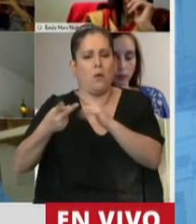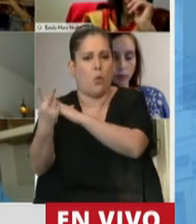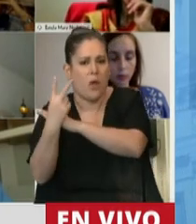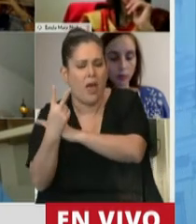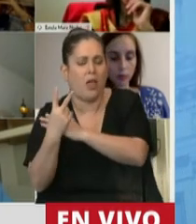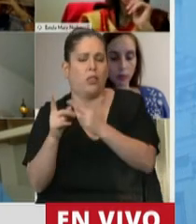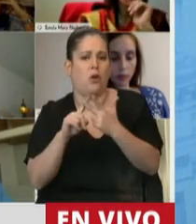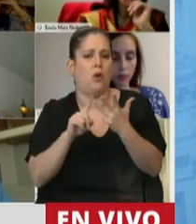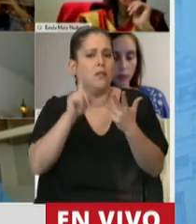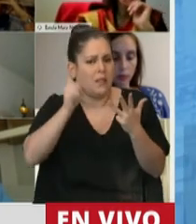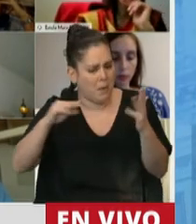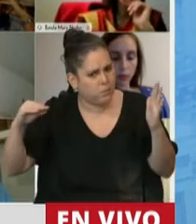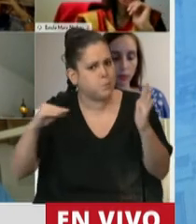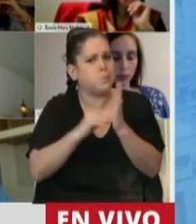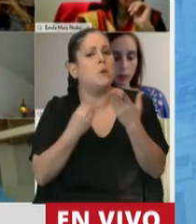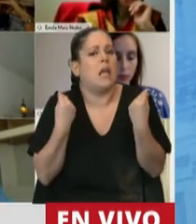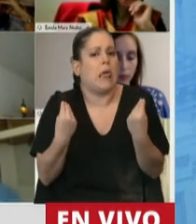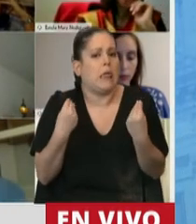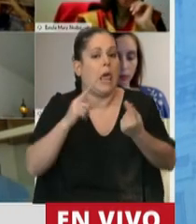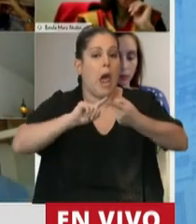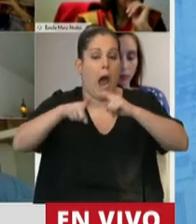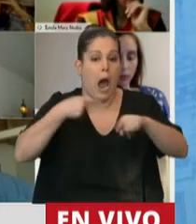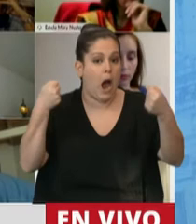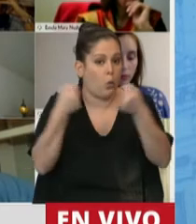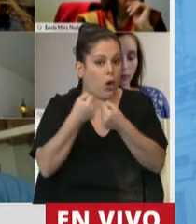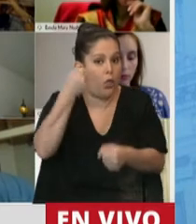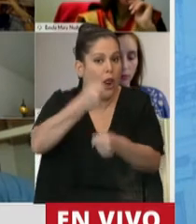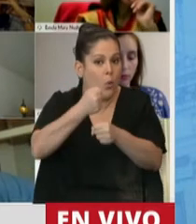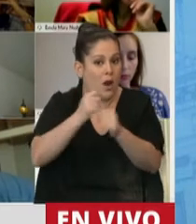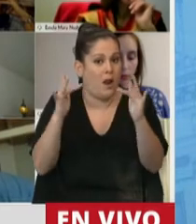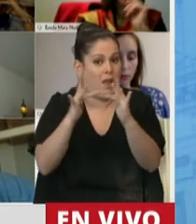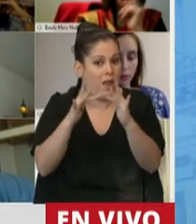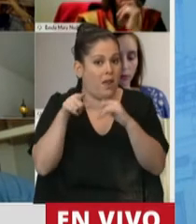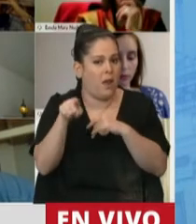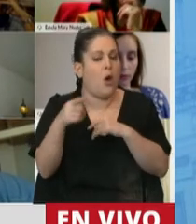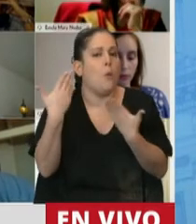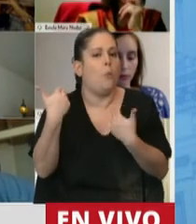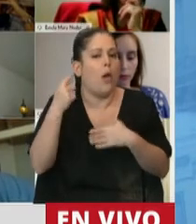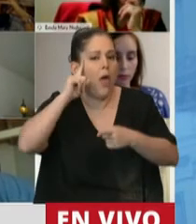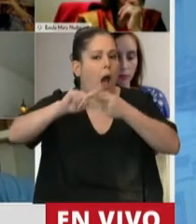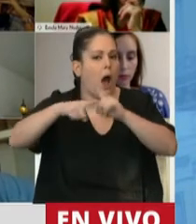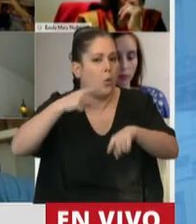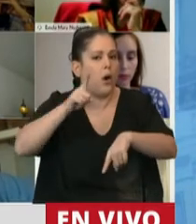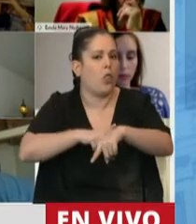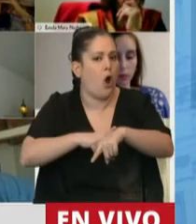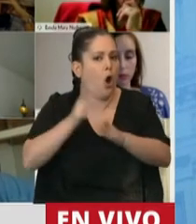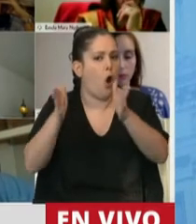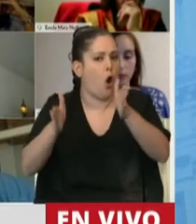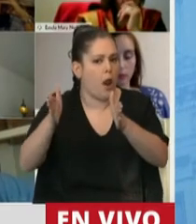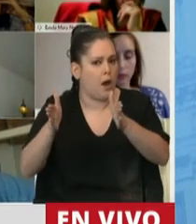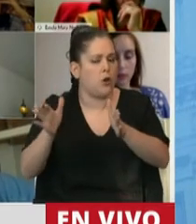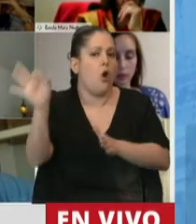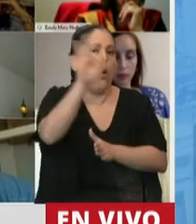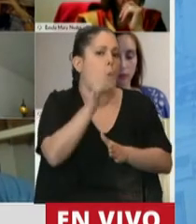incorporado la posibilidad de que los acuerdos laborales de teletrabajo puedan ser pactados por horas o también por objetivos.